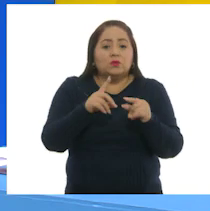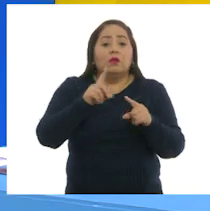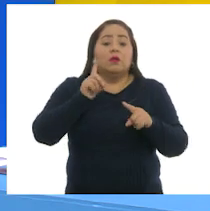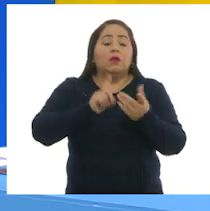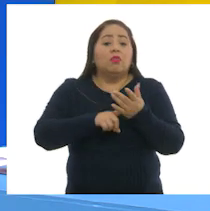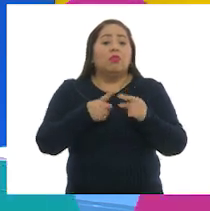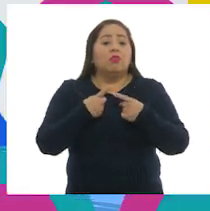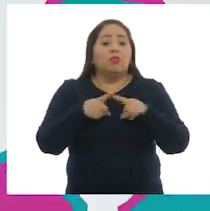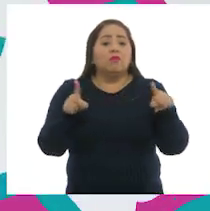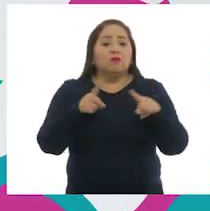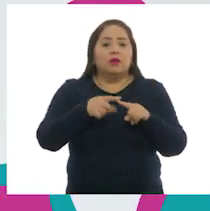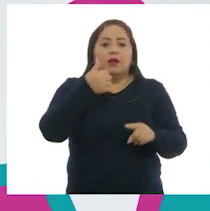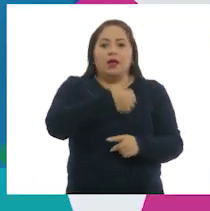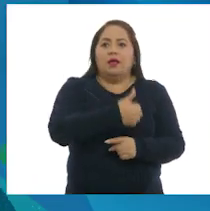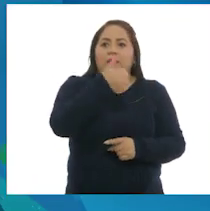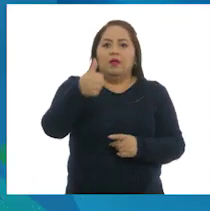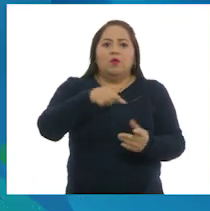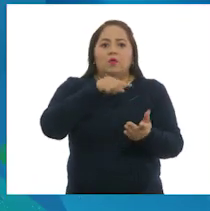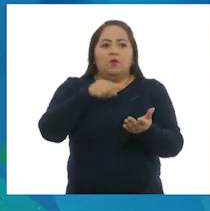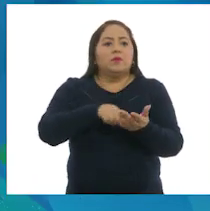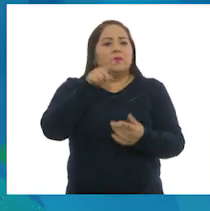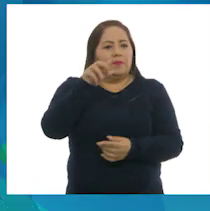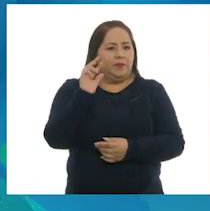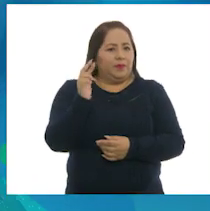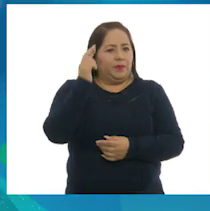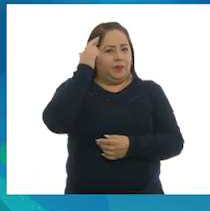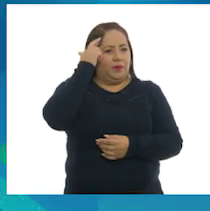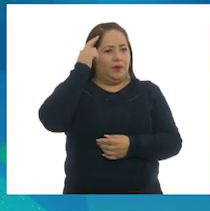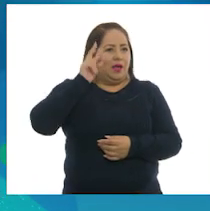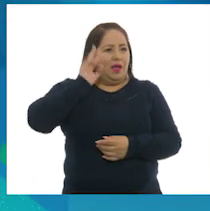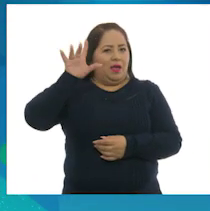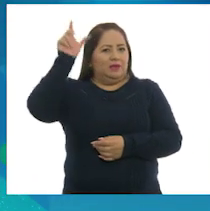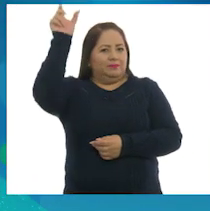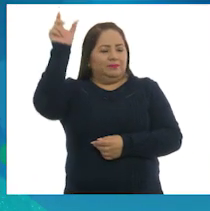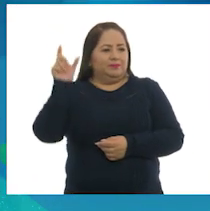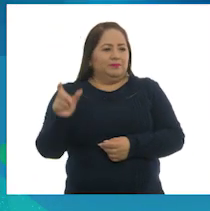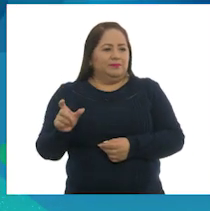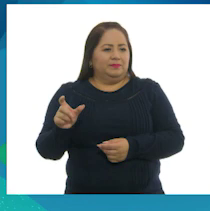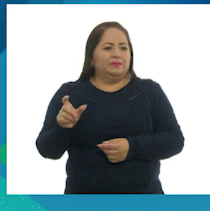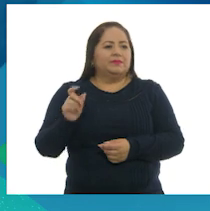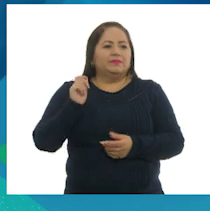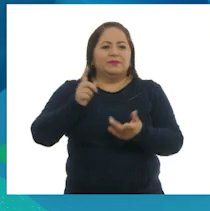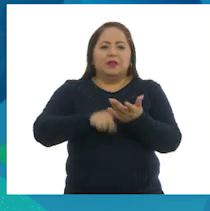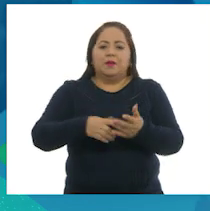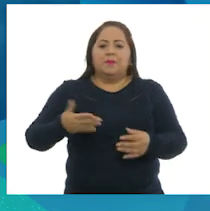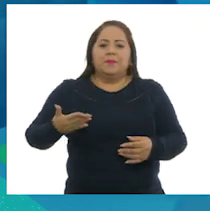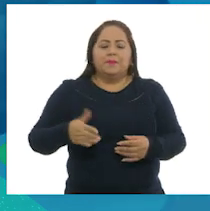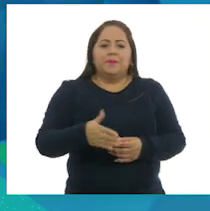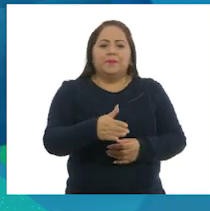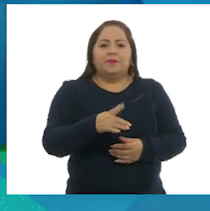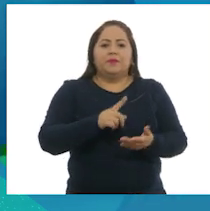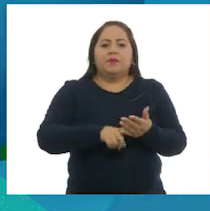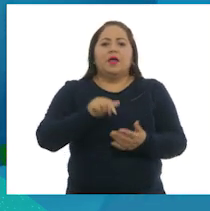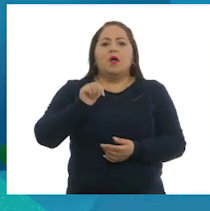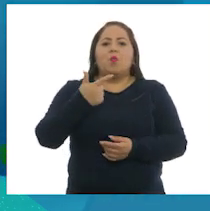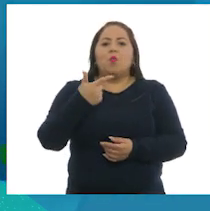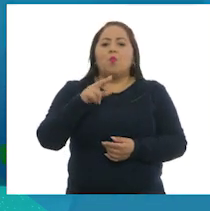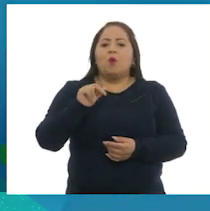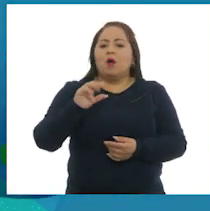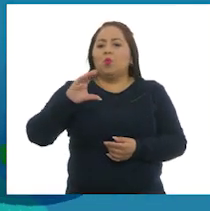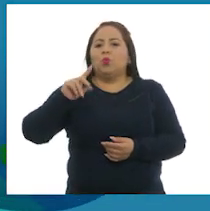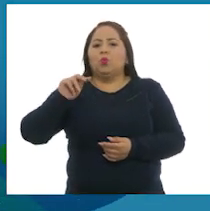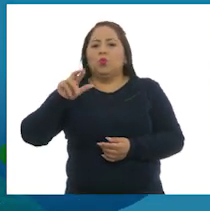diferentes en cada sitio. Recordemos nuestro esquema de lo que implica la pesca y la acuacultura o